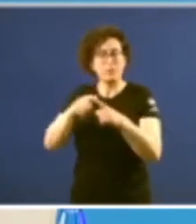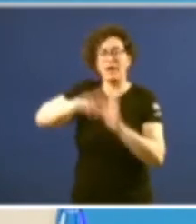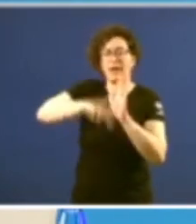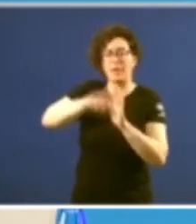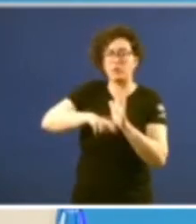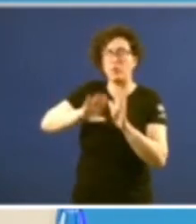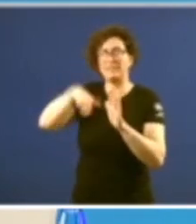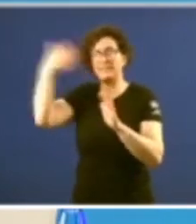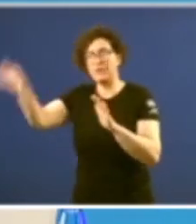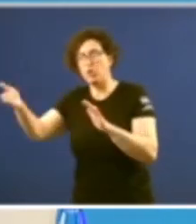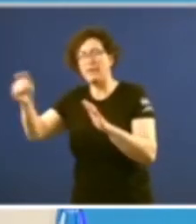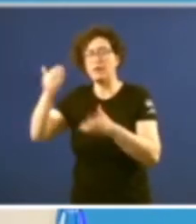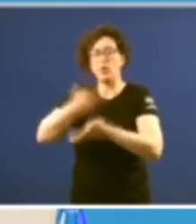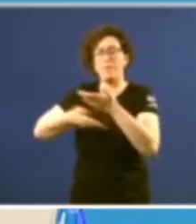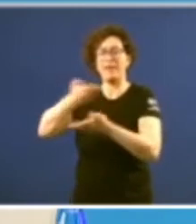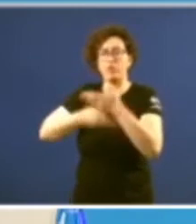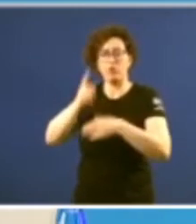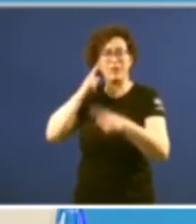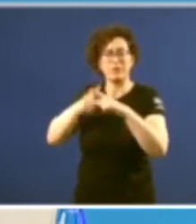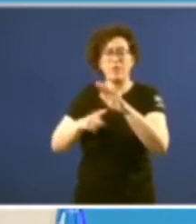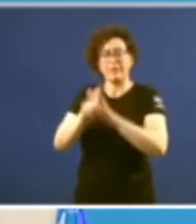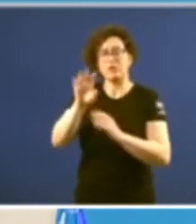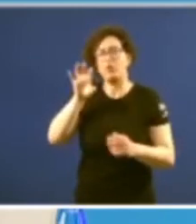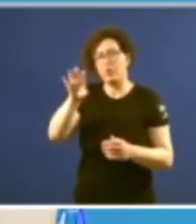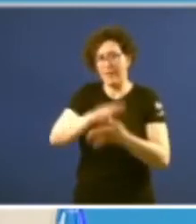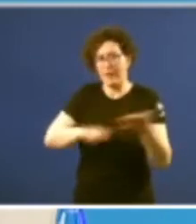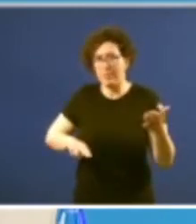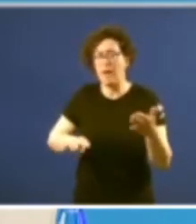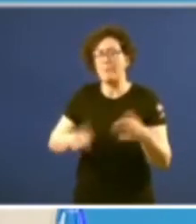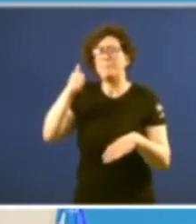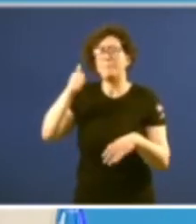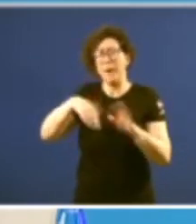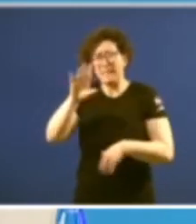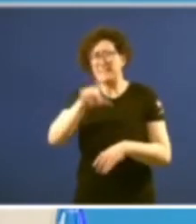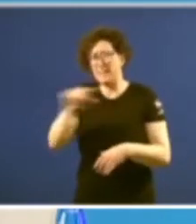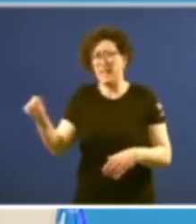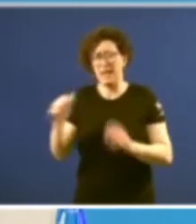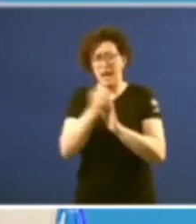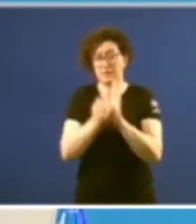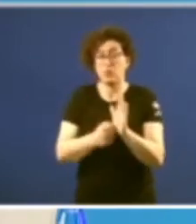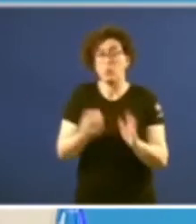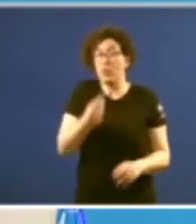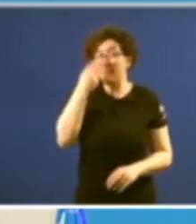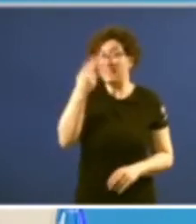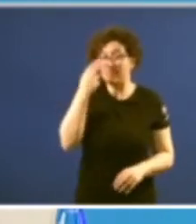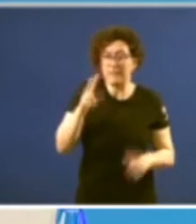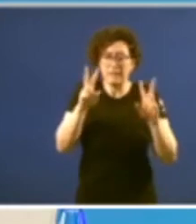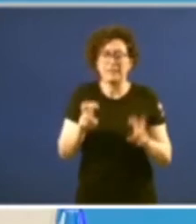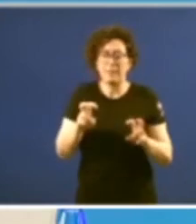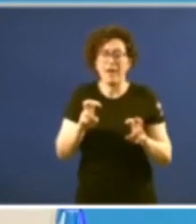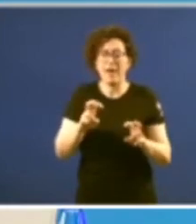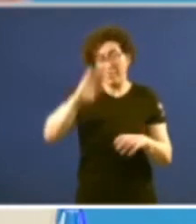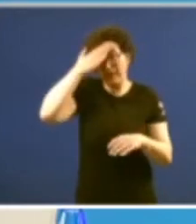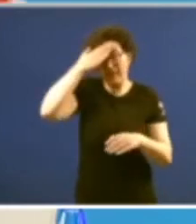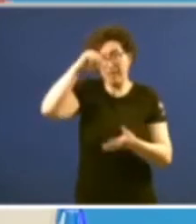de la cooperación al desarrollo de Galicia con más de 100 artículos y muy interesante desde el punto de vista del eje estratégico que